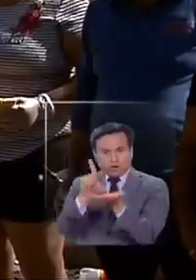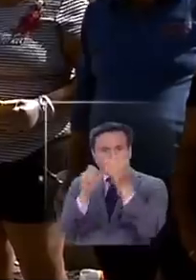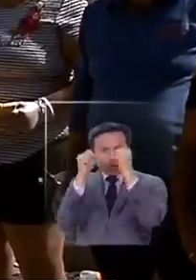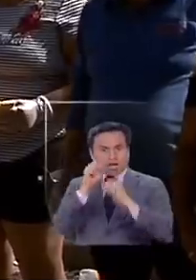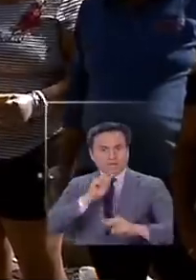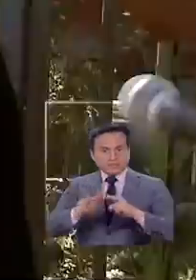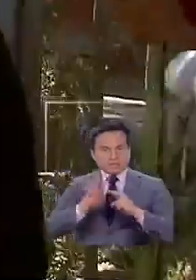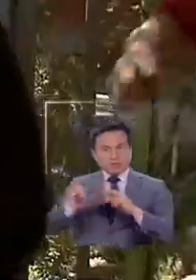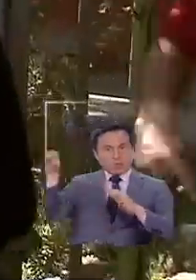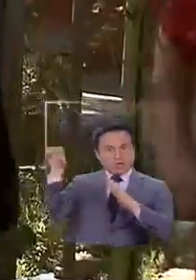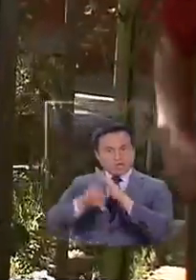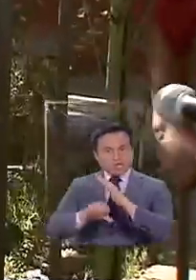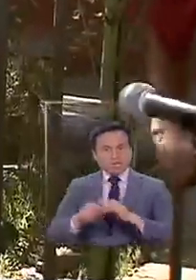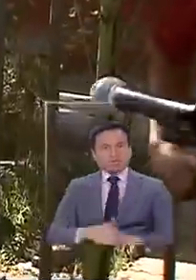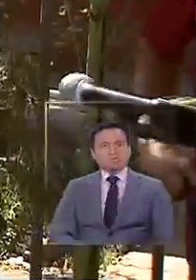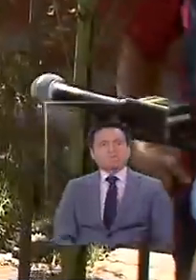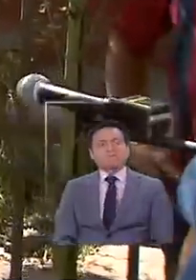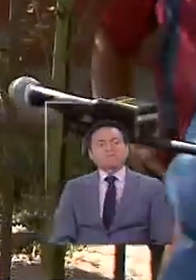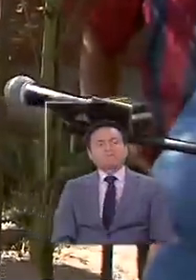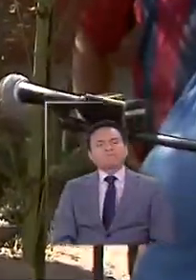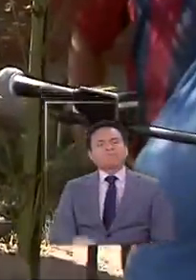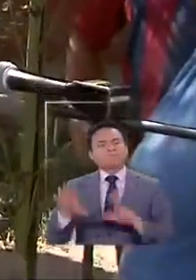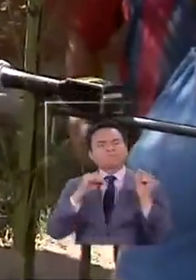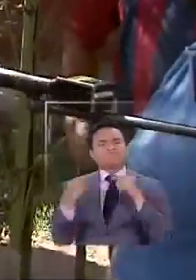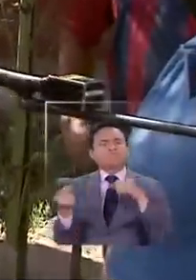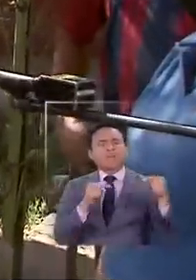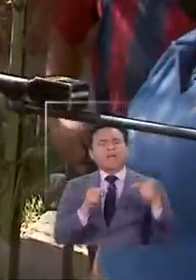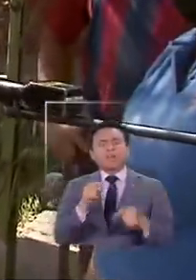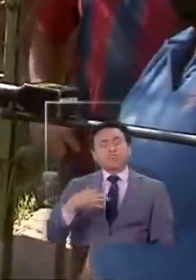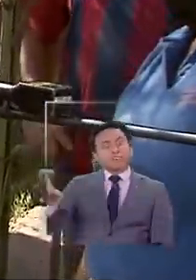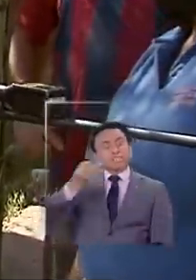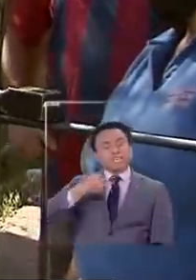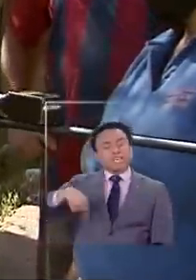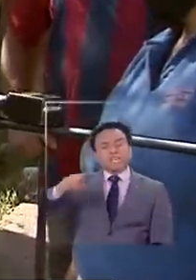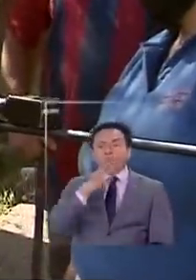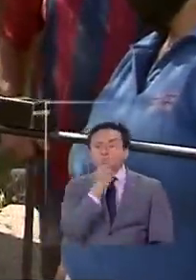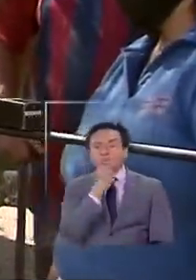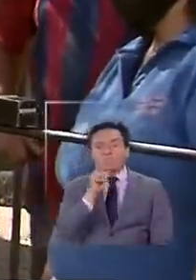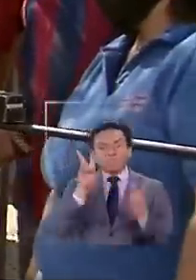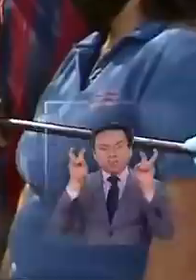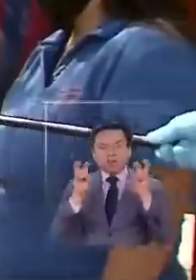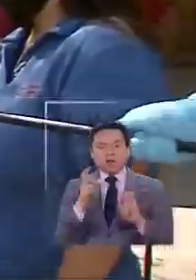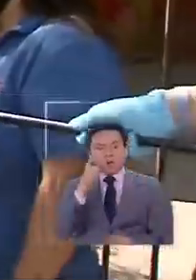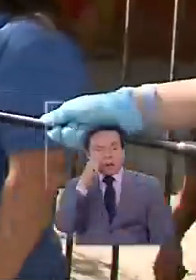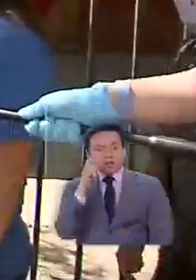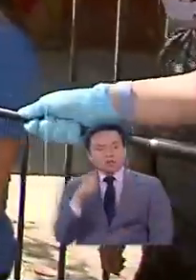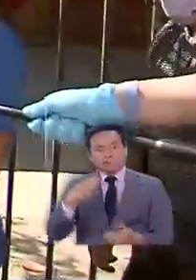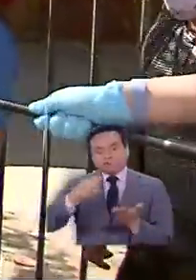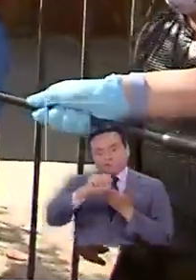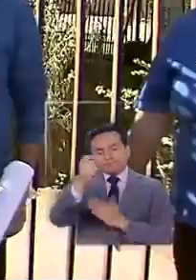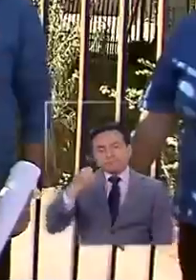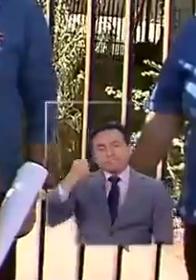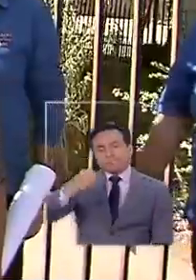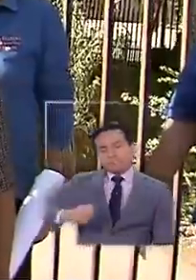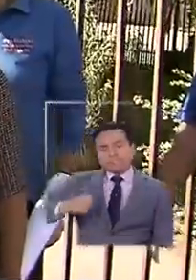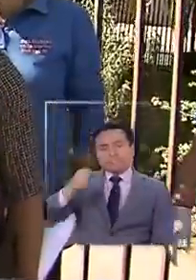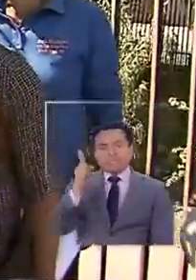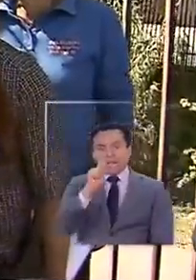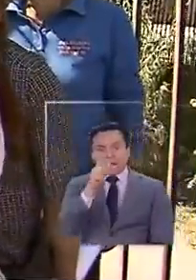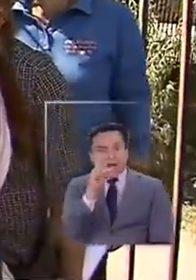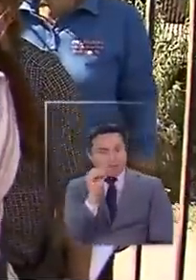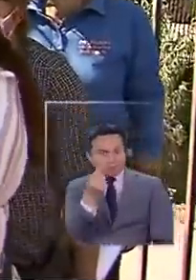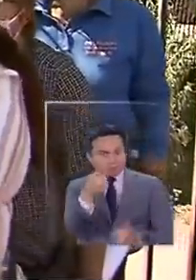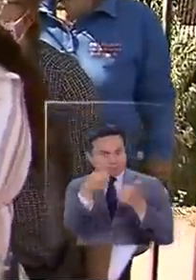sí puedan hacer la cuarentena. Ellos dicen que no ponen en duda los actos humanos del Pastor Salgado. De hecho,